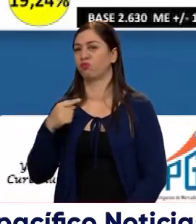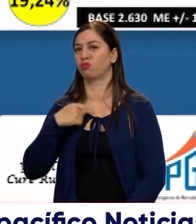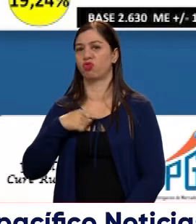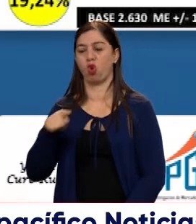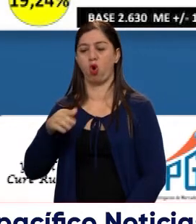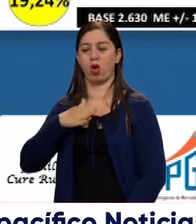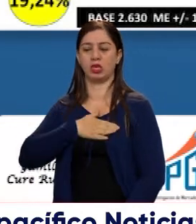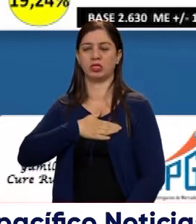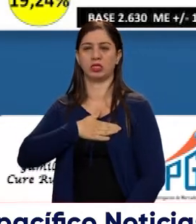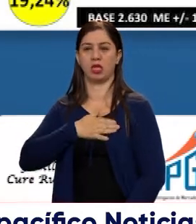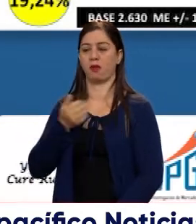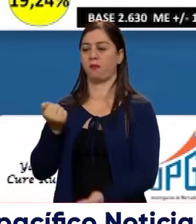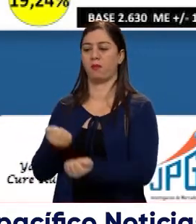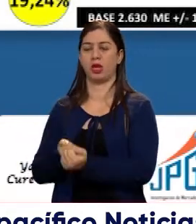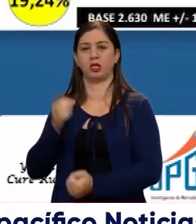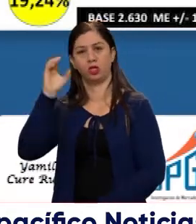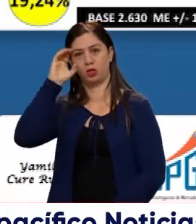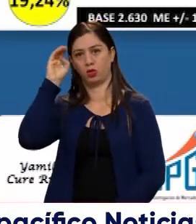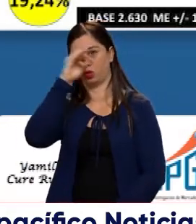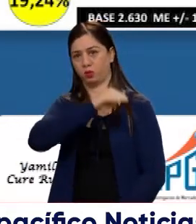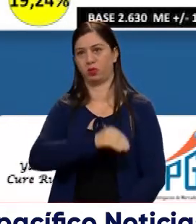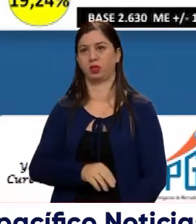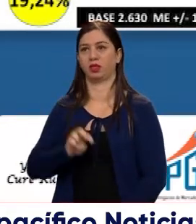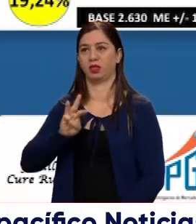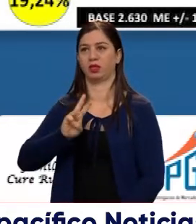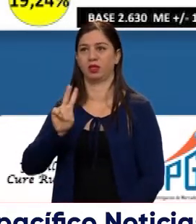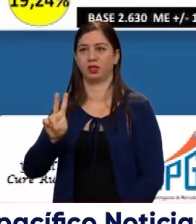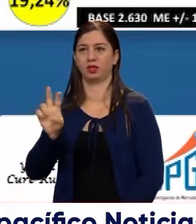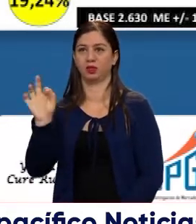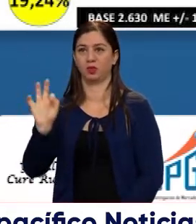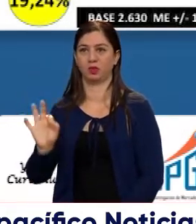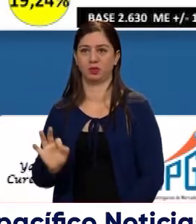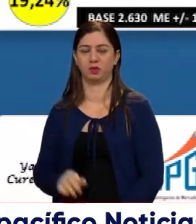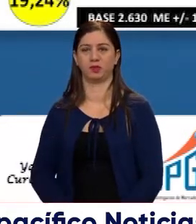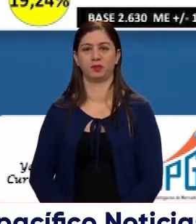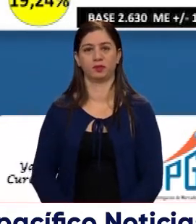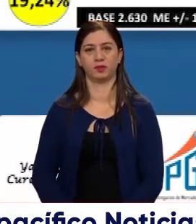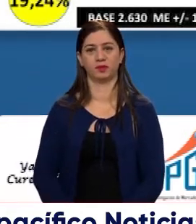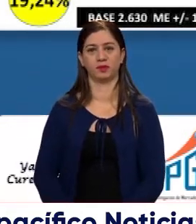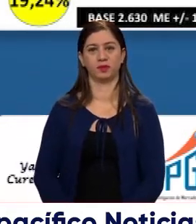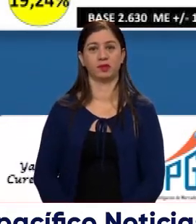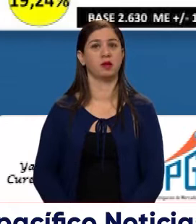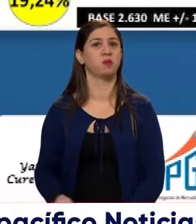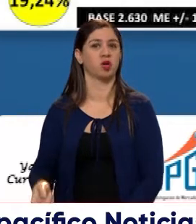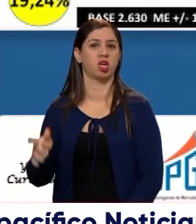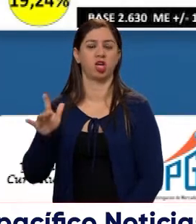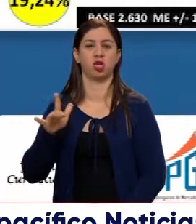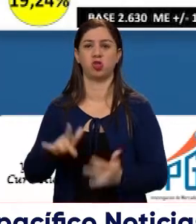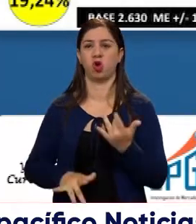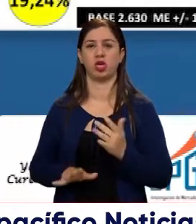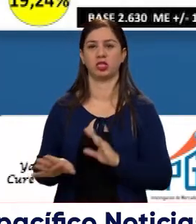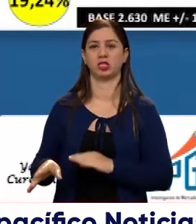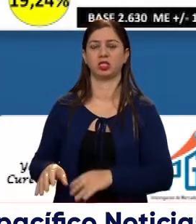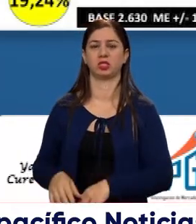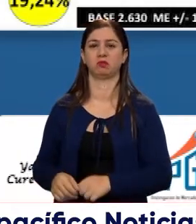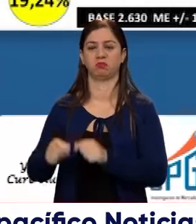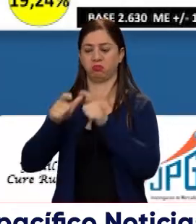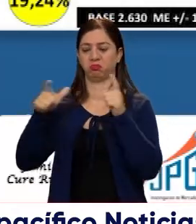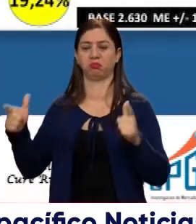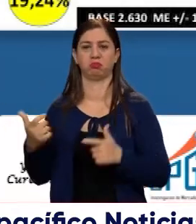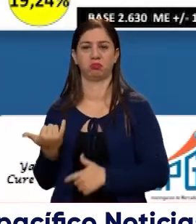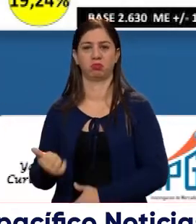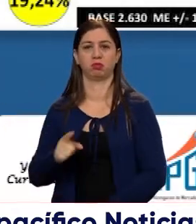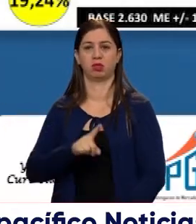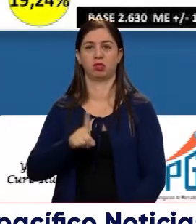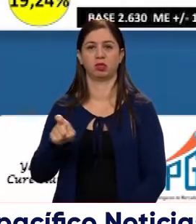candidato de Uribe ni es Petro? 32,51%. ¿Por qué no representa el estamento? 16